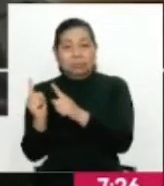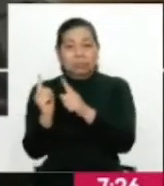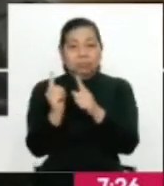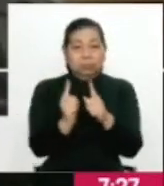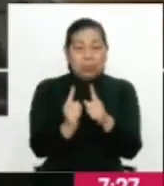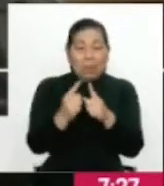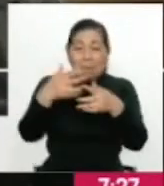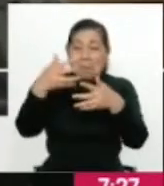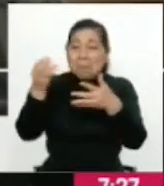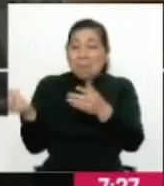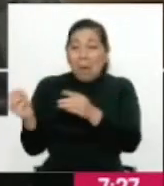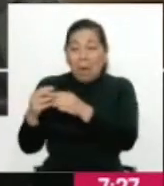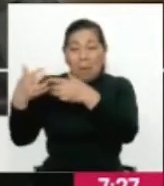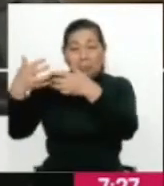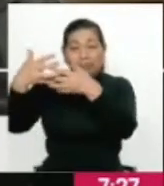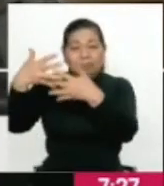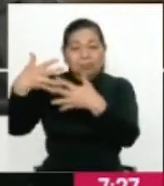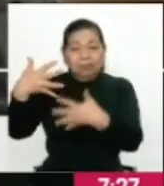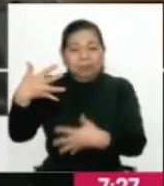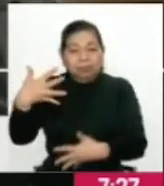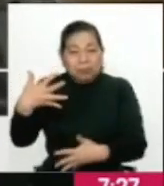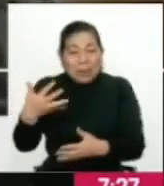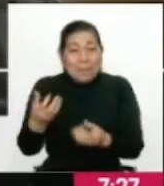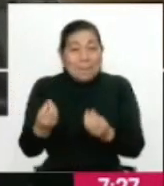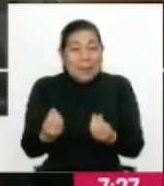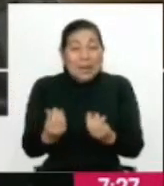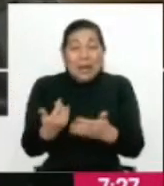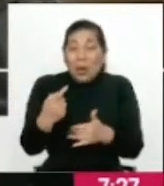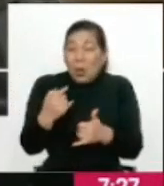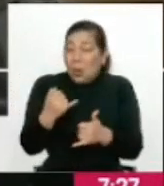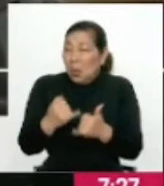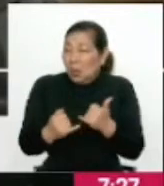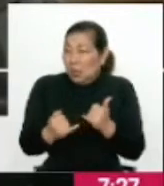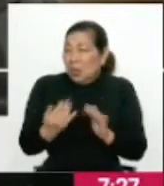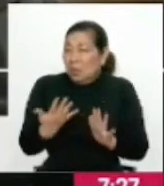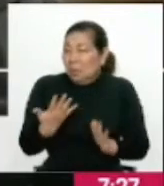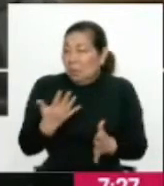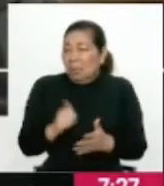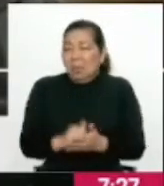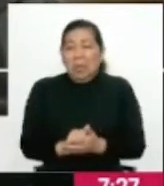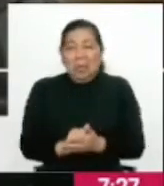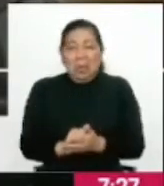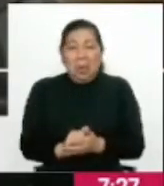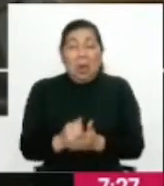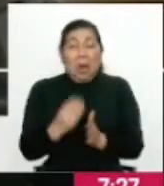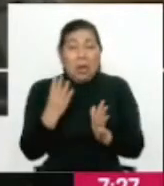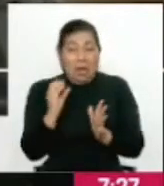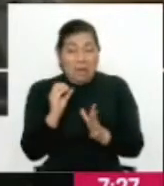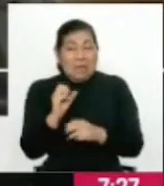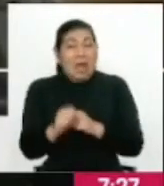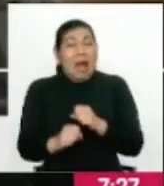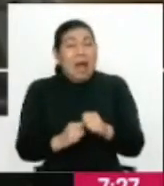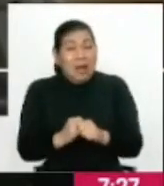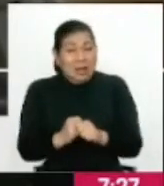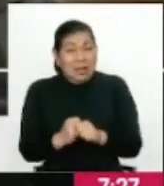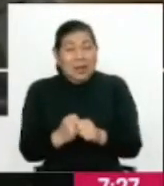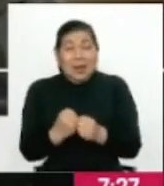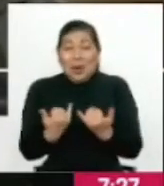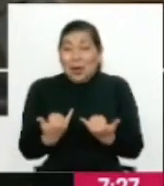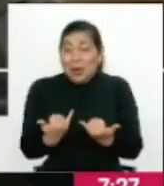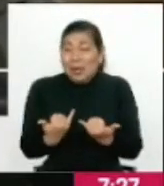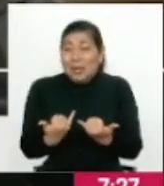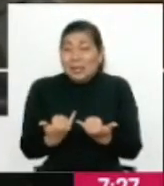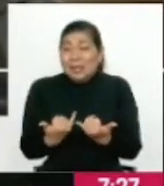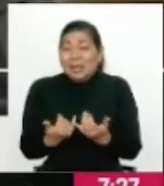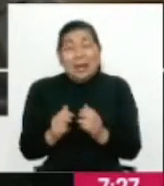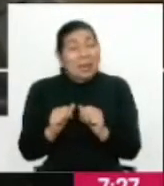sublinajes, pero ya hemos vivido estas últimas 90 años con esa